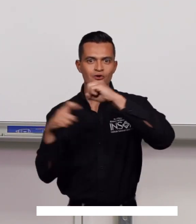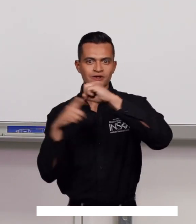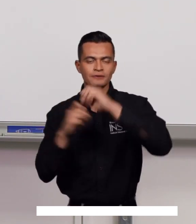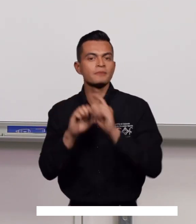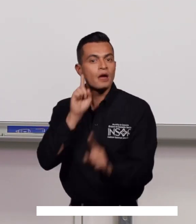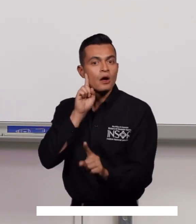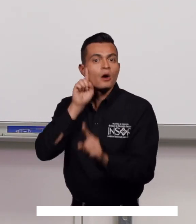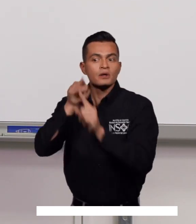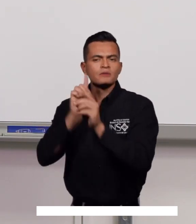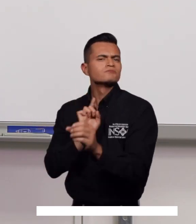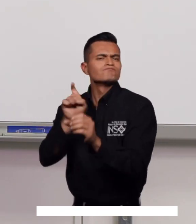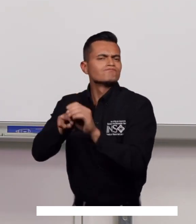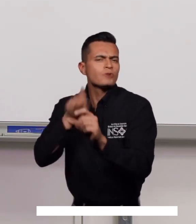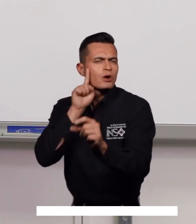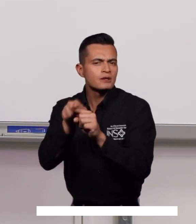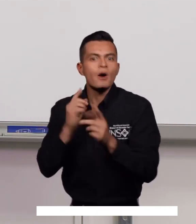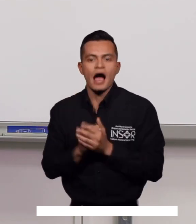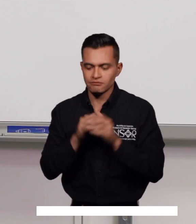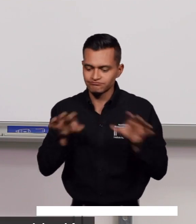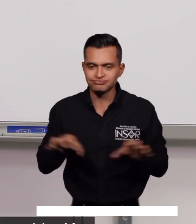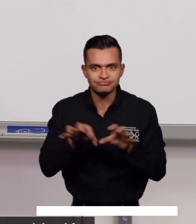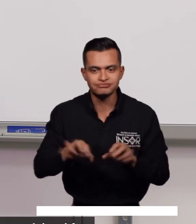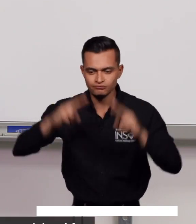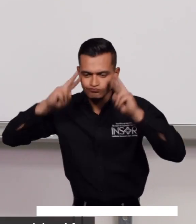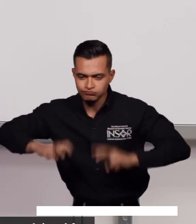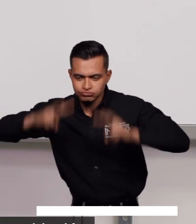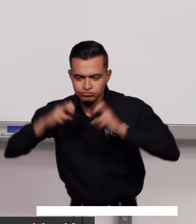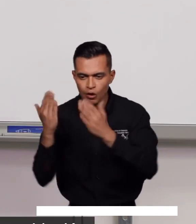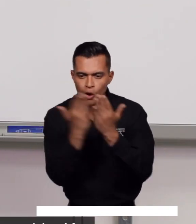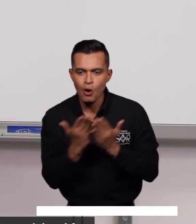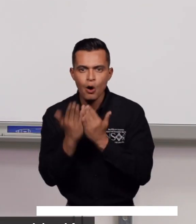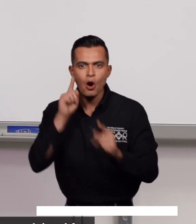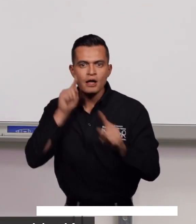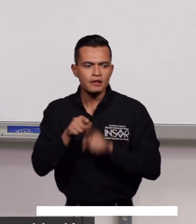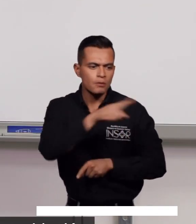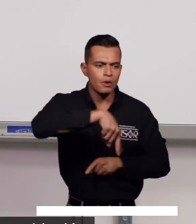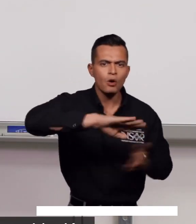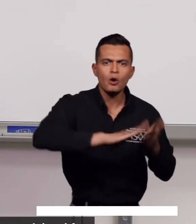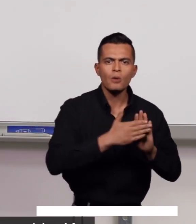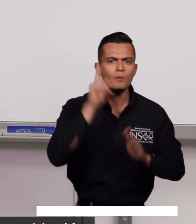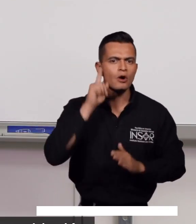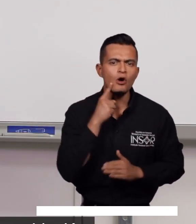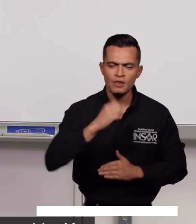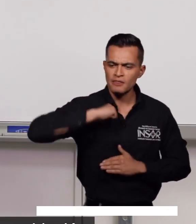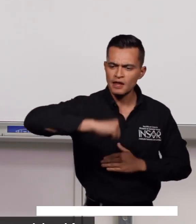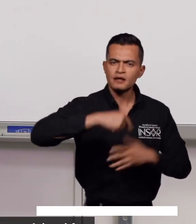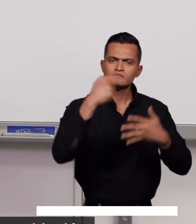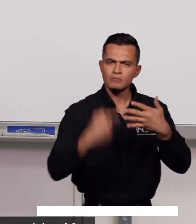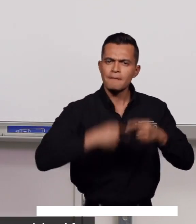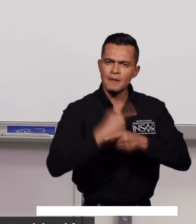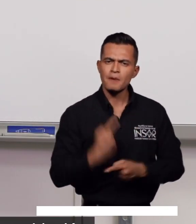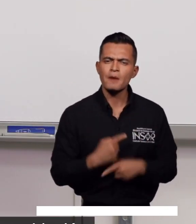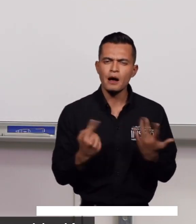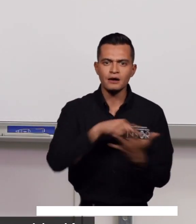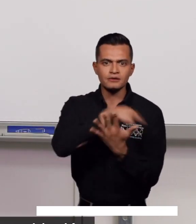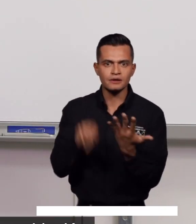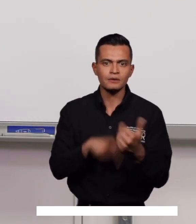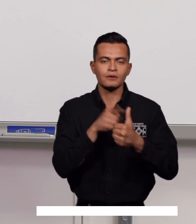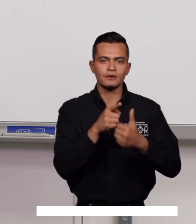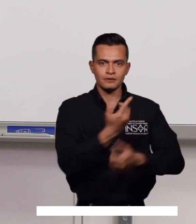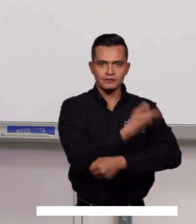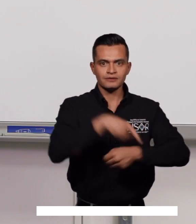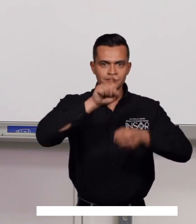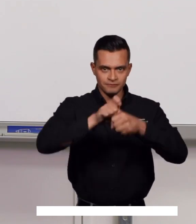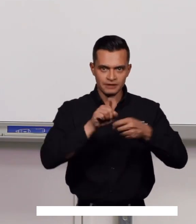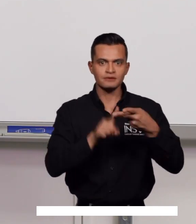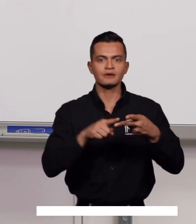con el cual desarrollamos investigaciones y estudios sobre el ejercicio de derechos de la población sorda en los cinco entornos priorizados.